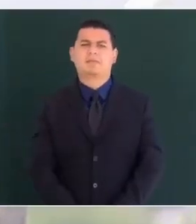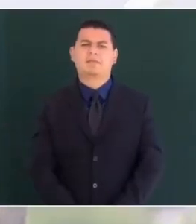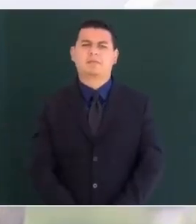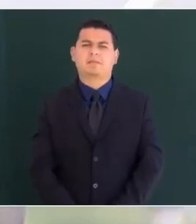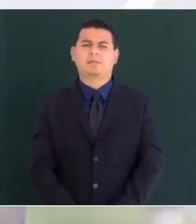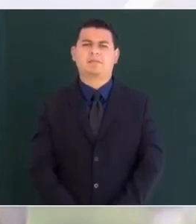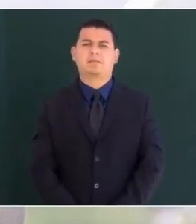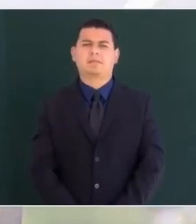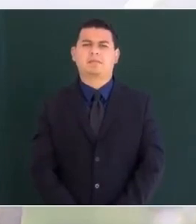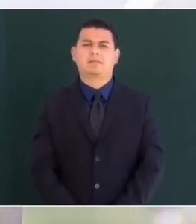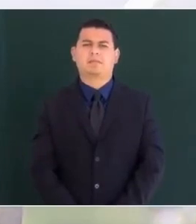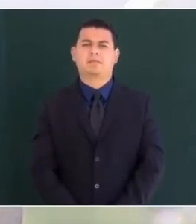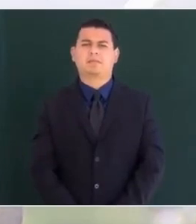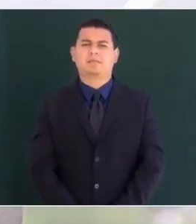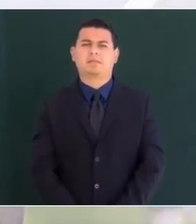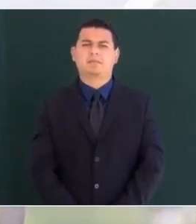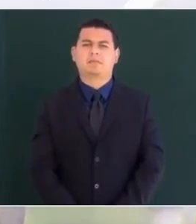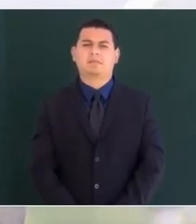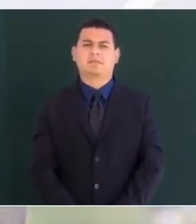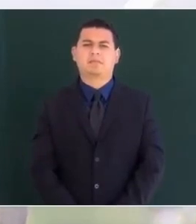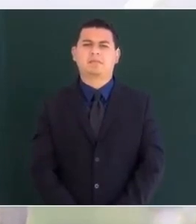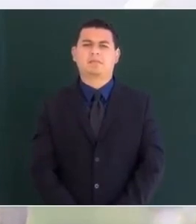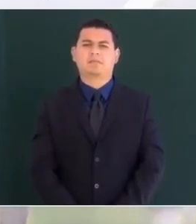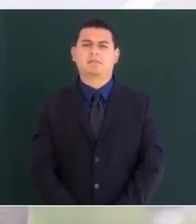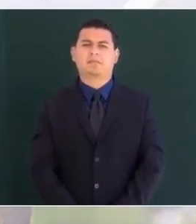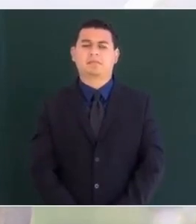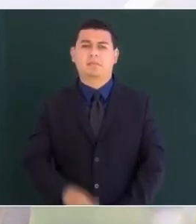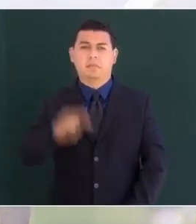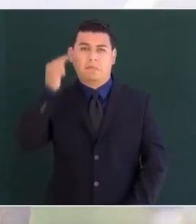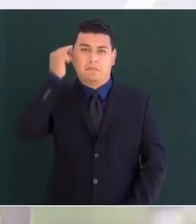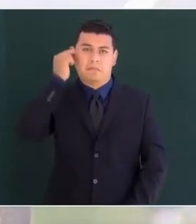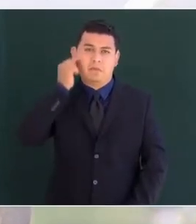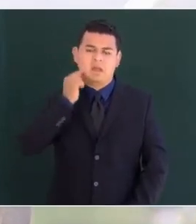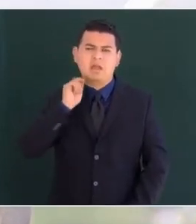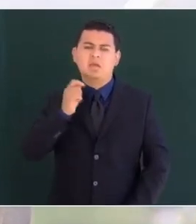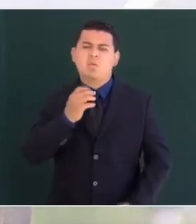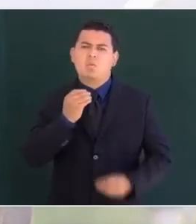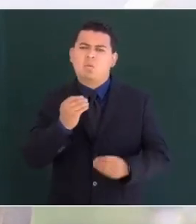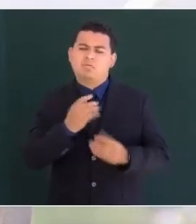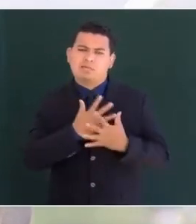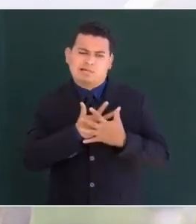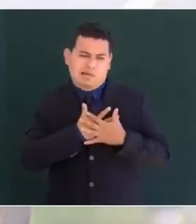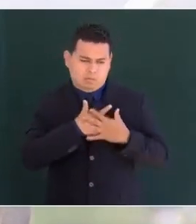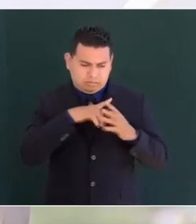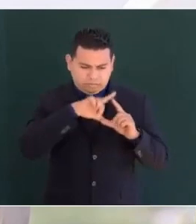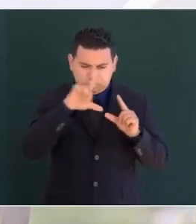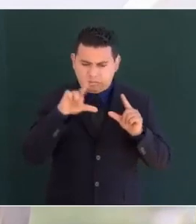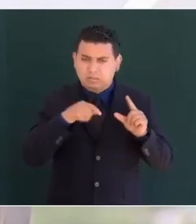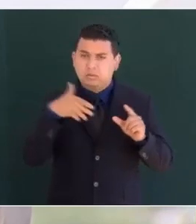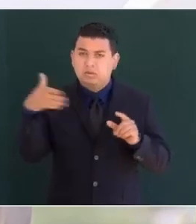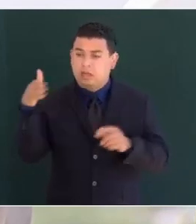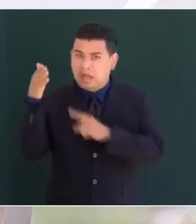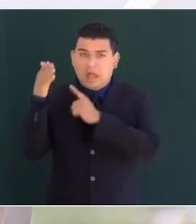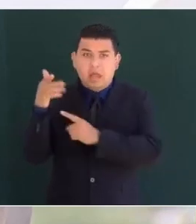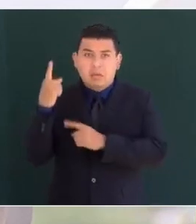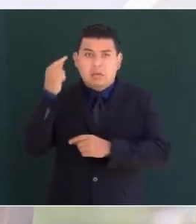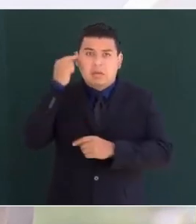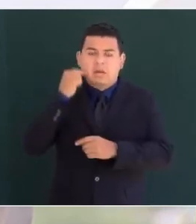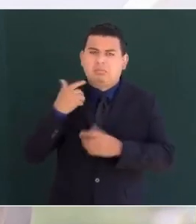Además del gran amor que tenía a su patria, Vicente Guerrero fue uno de los grandes